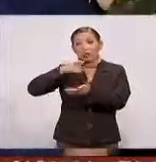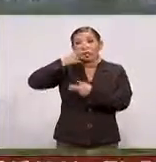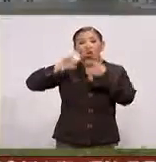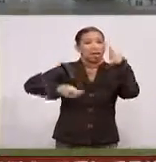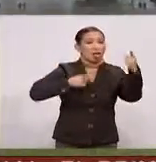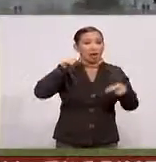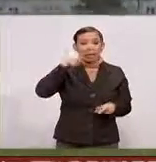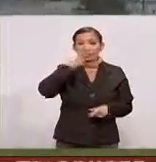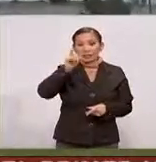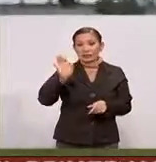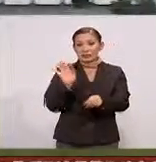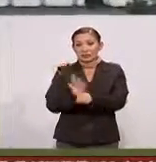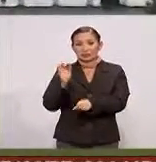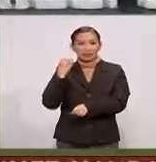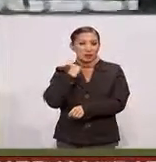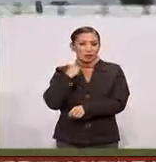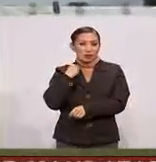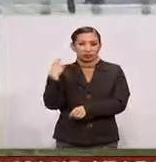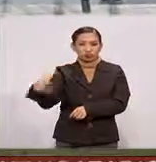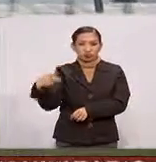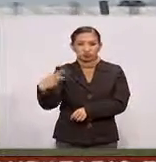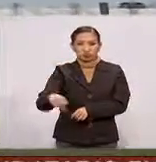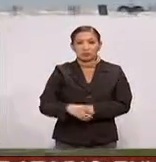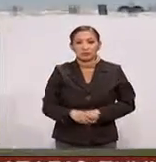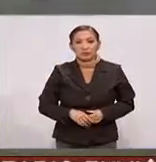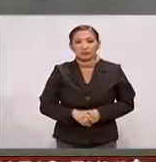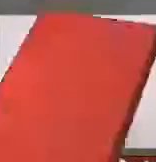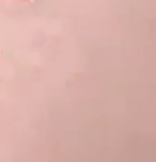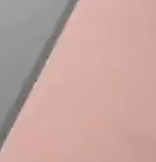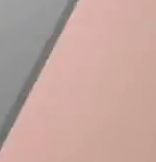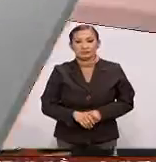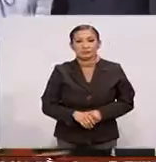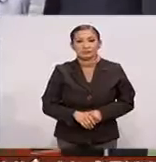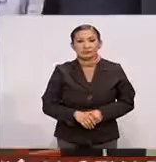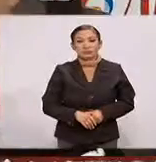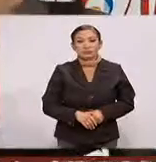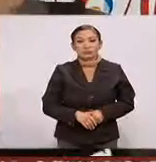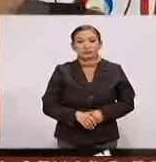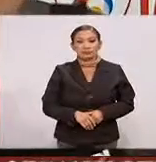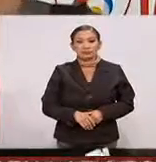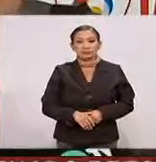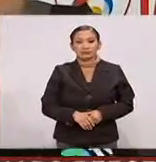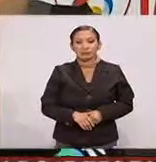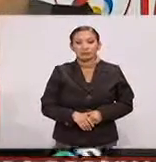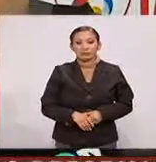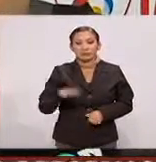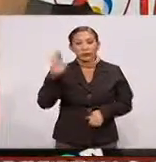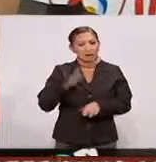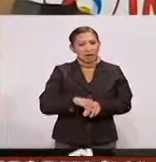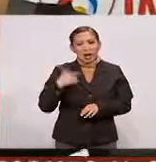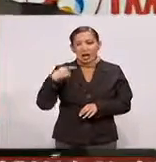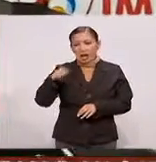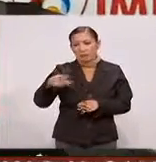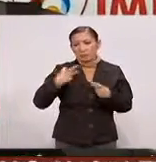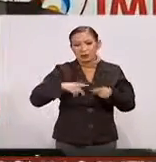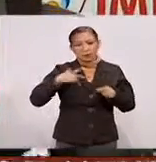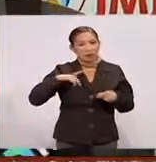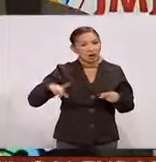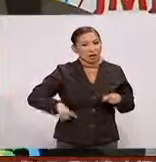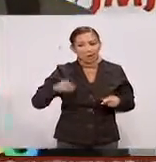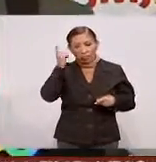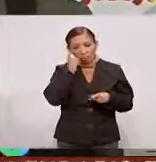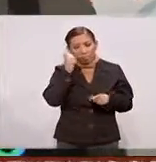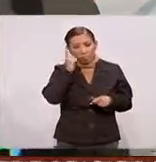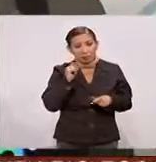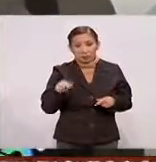ha dicho La defensa Del narcotraficante Pues duerme Mucho más Que muchos servidores Públicos Y